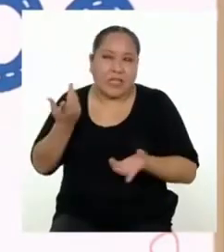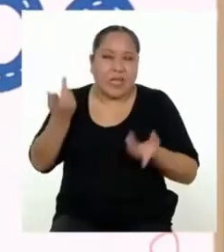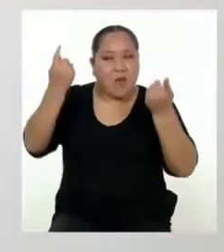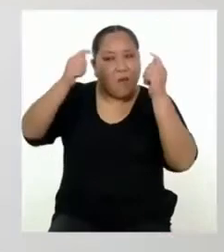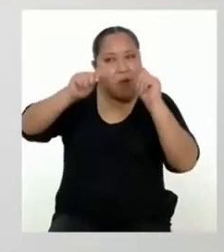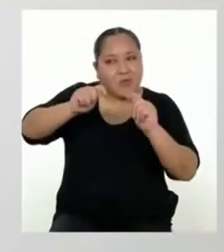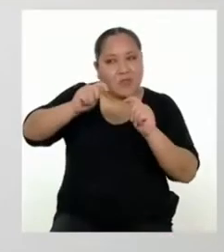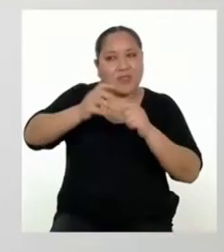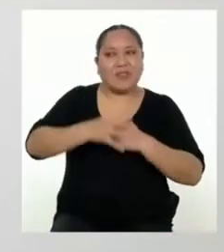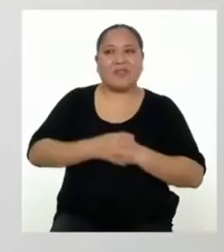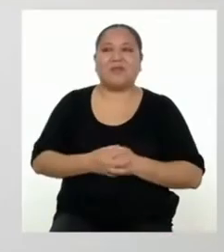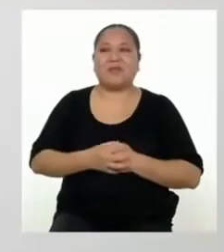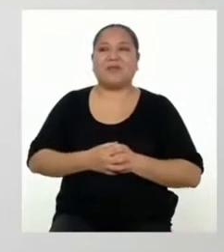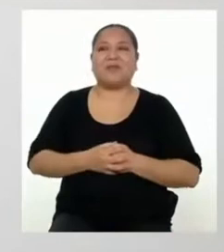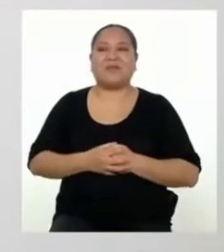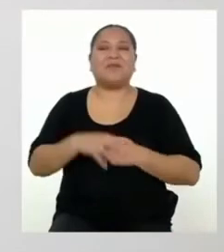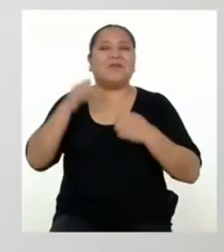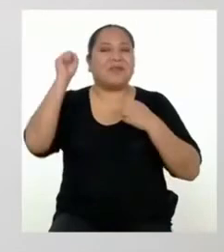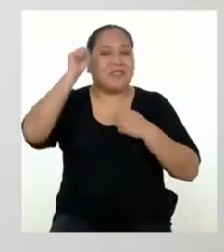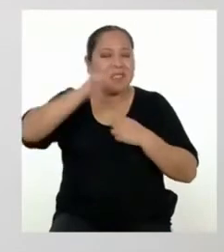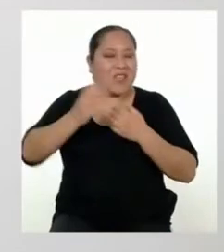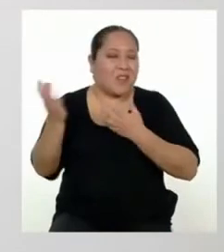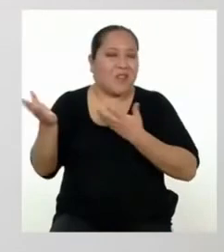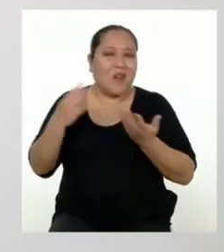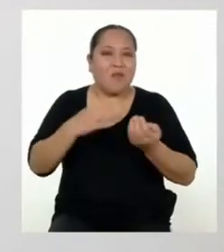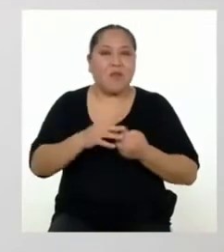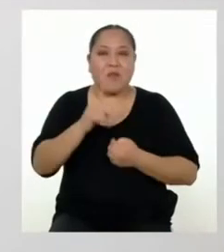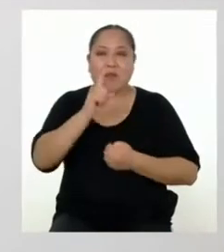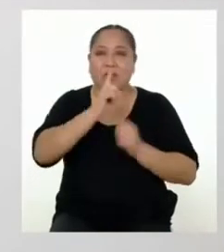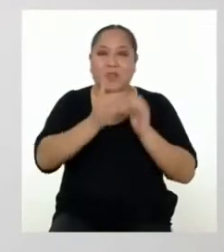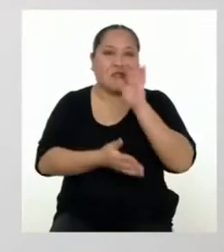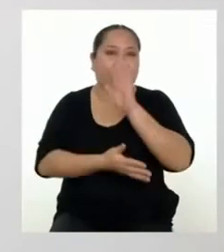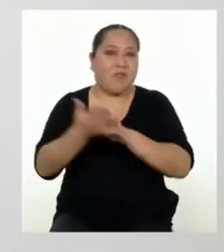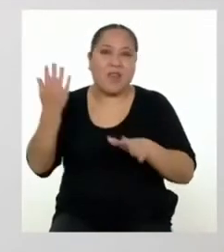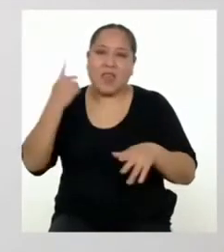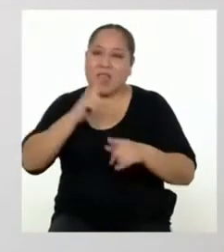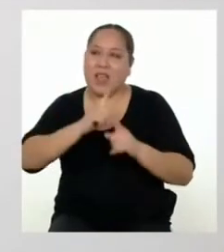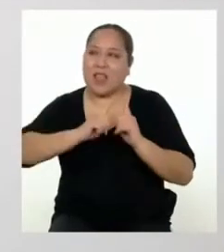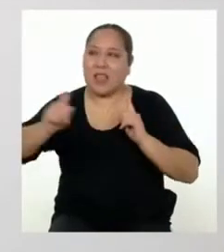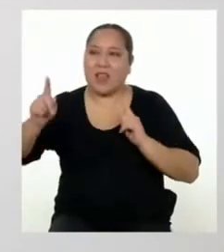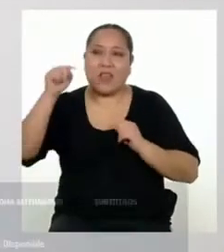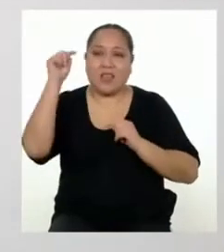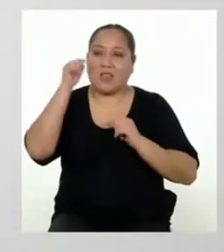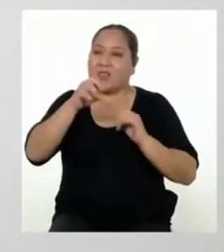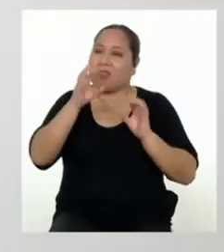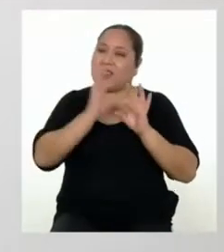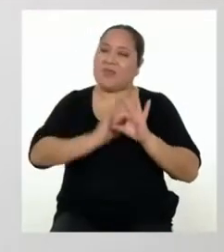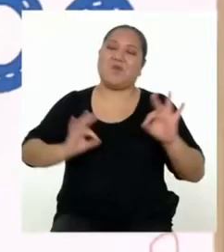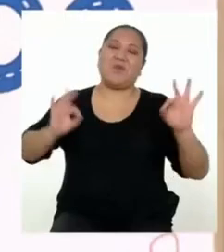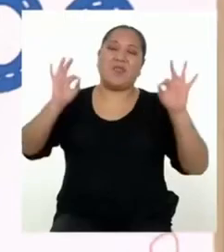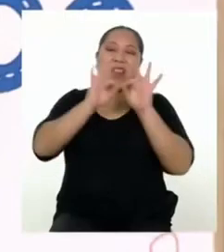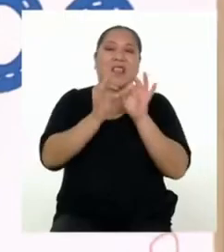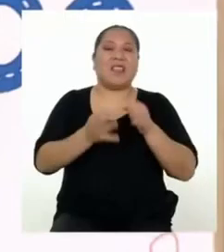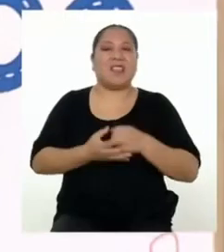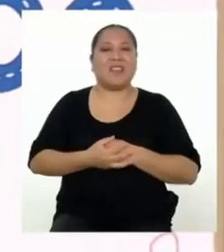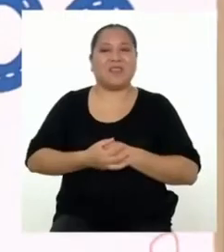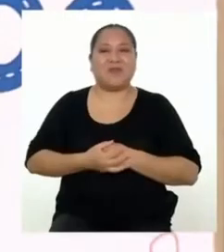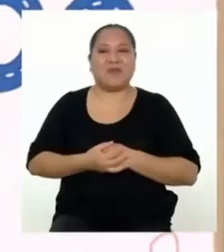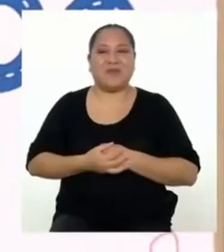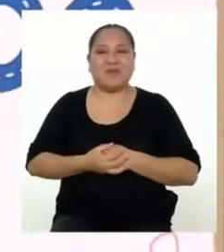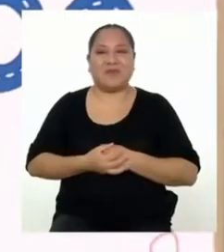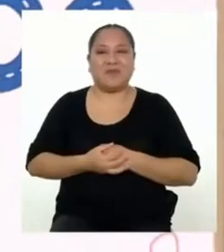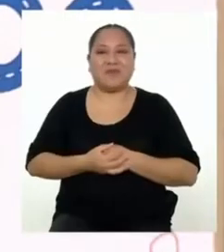vamos a la pausa? Claro, vamos, pero no se vayan lejos porque esto es muy importante.